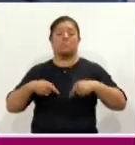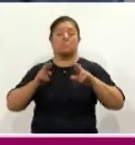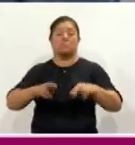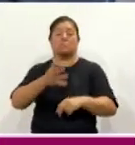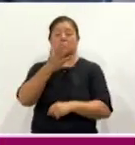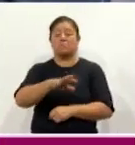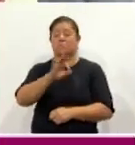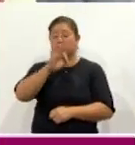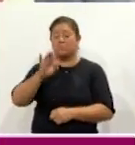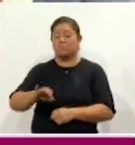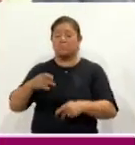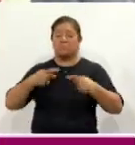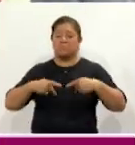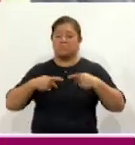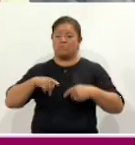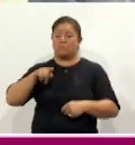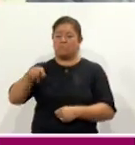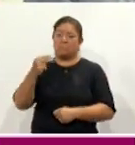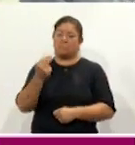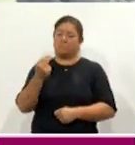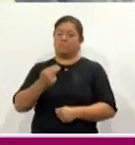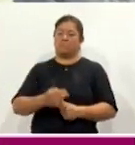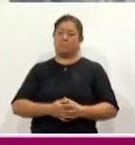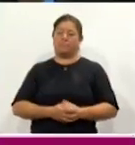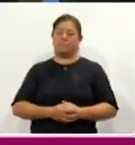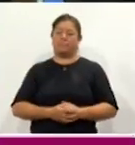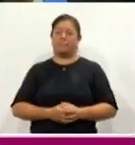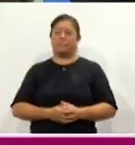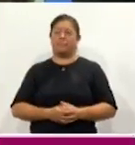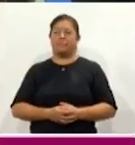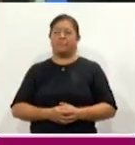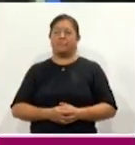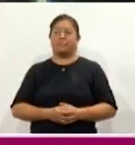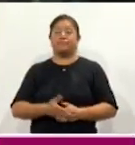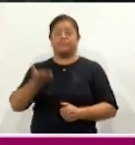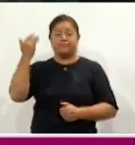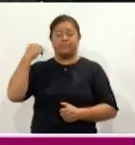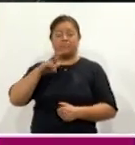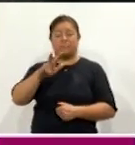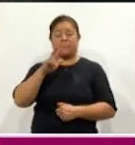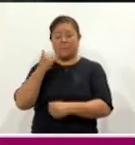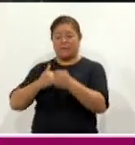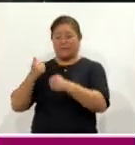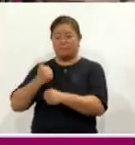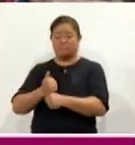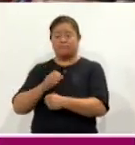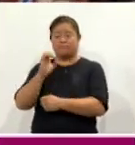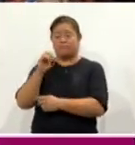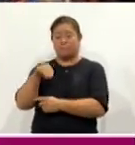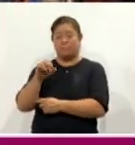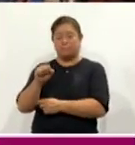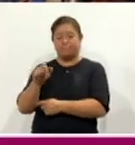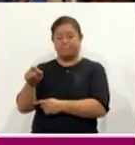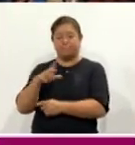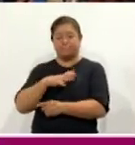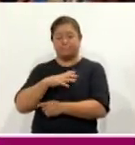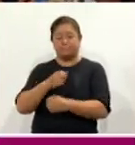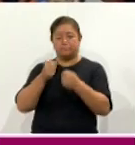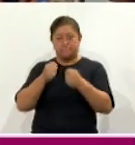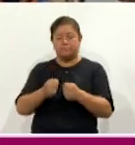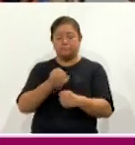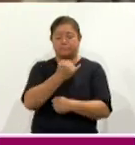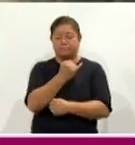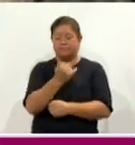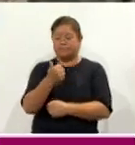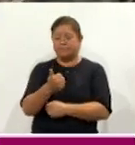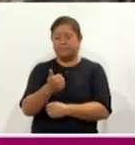10% de las personas que lo necesitan, por lo que desde hace 18 años la Organización Mundial de la Salud estableció el 6 de junio